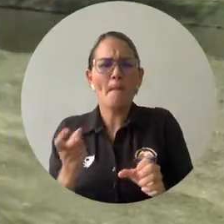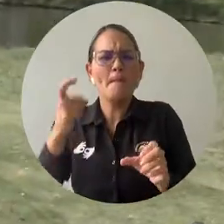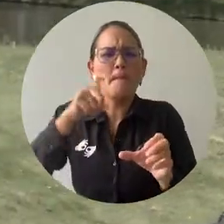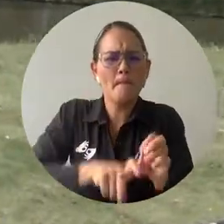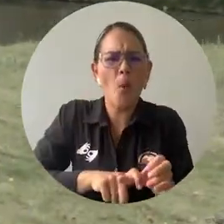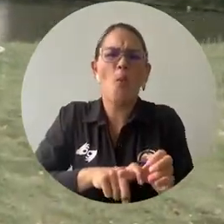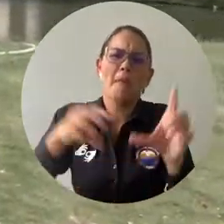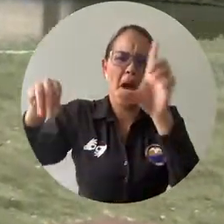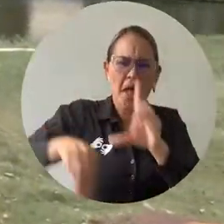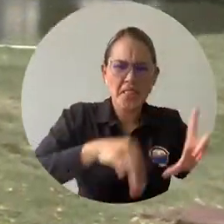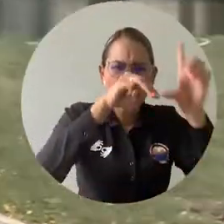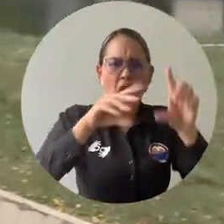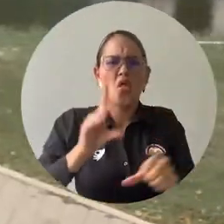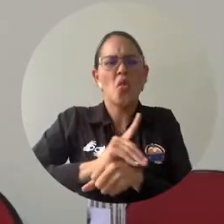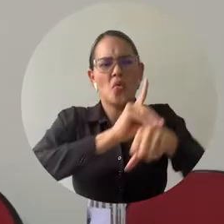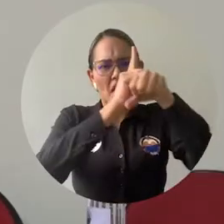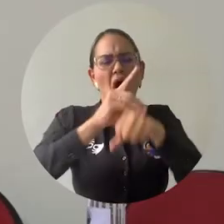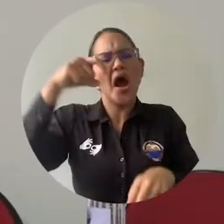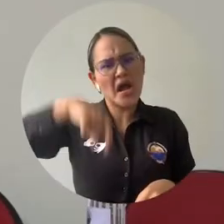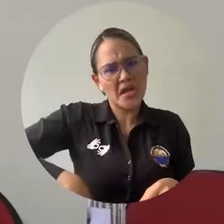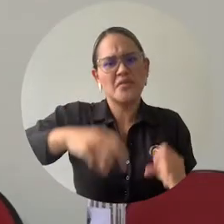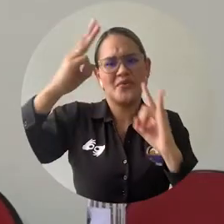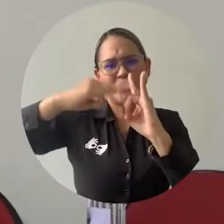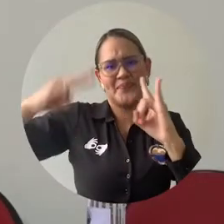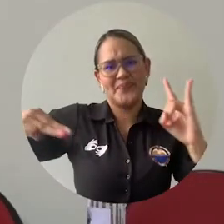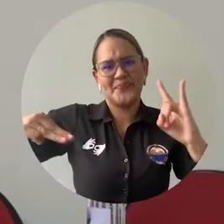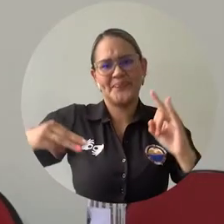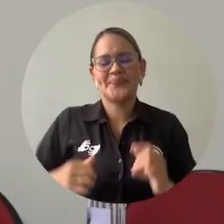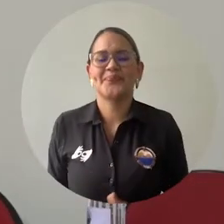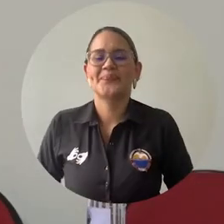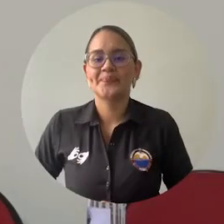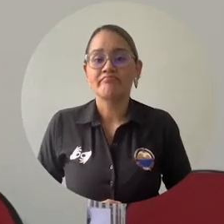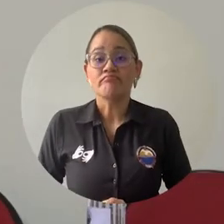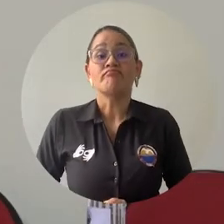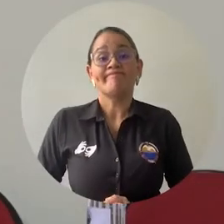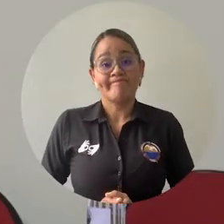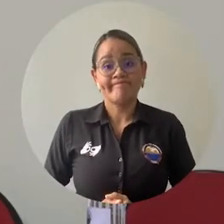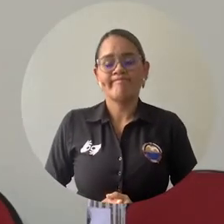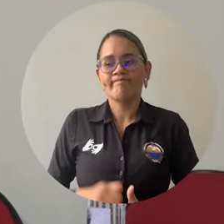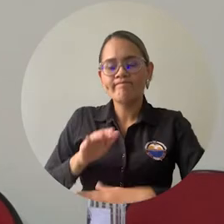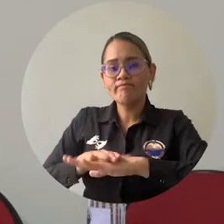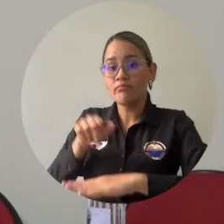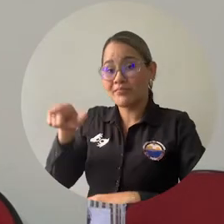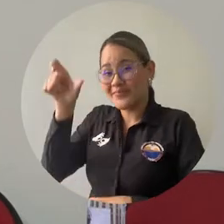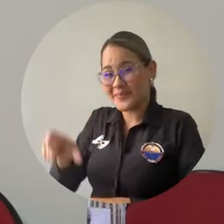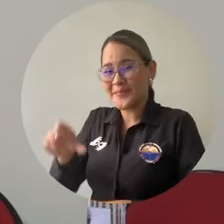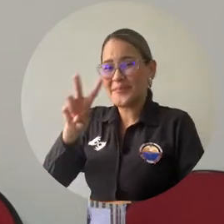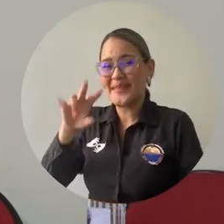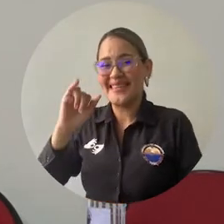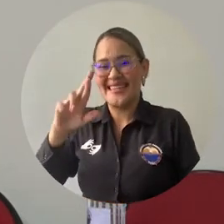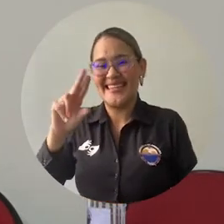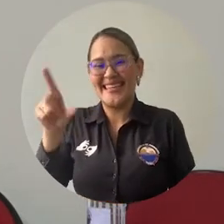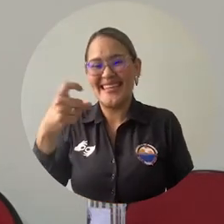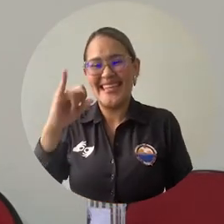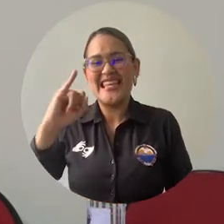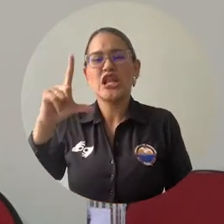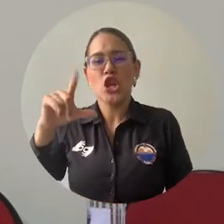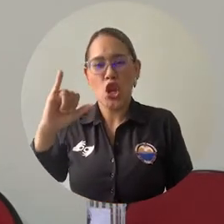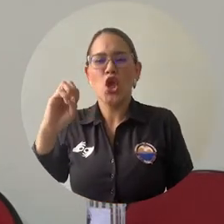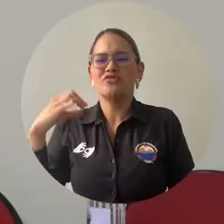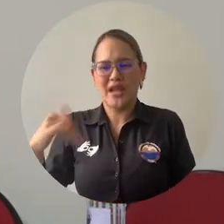maestría y doctorado en Unimagdalena. El profe Virgilio lleva un tiempo con nosotros trabajando precisamente el tema de la